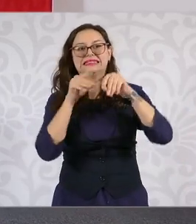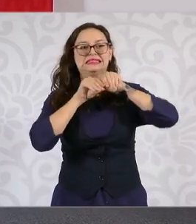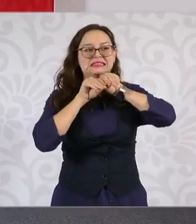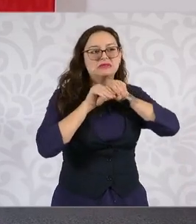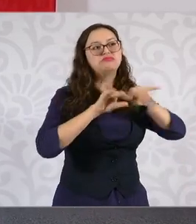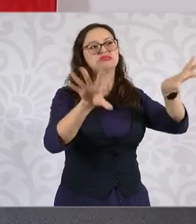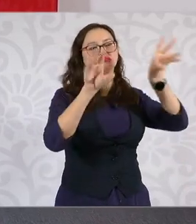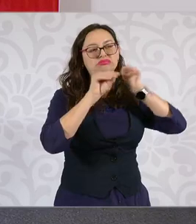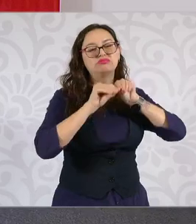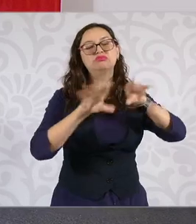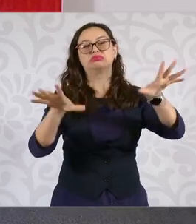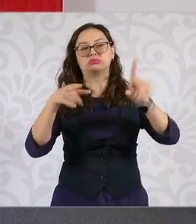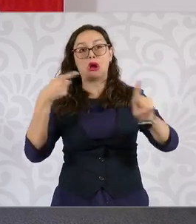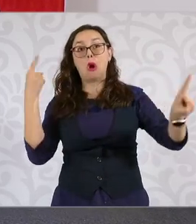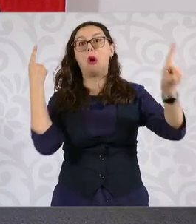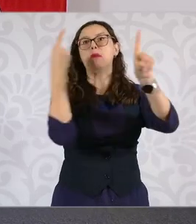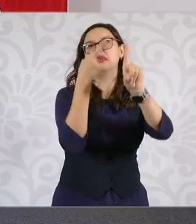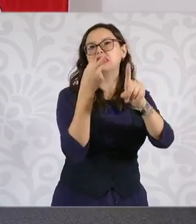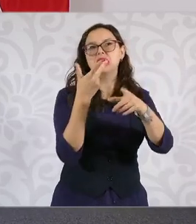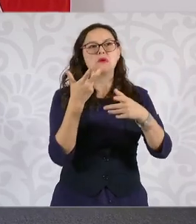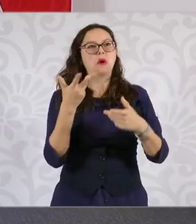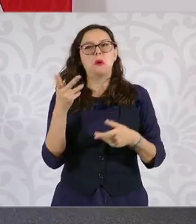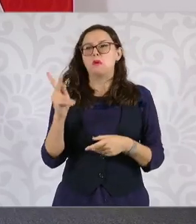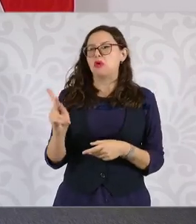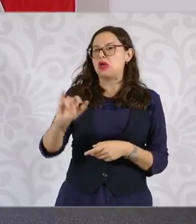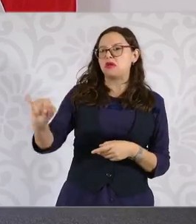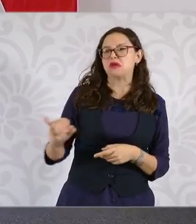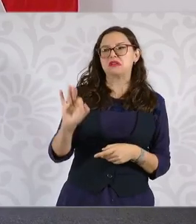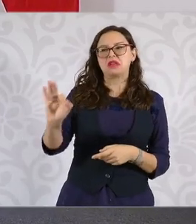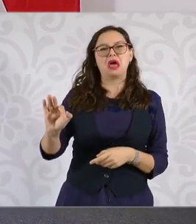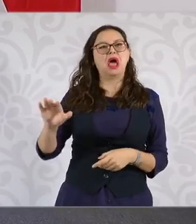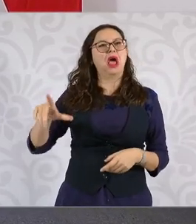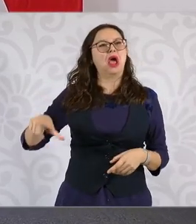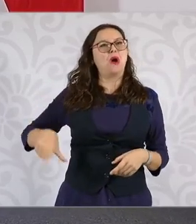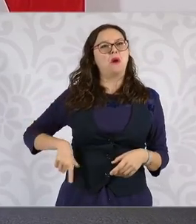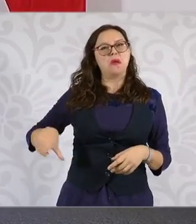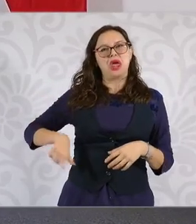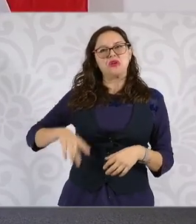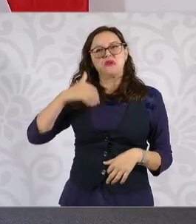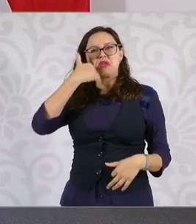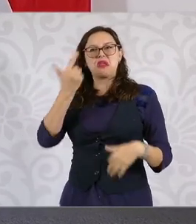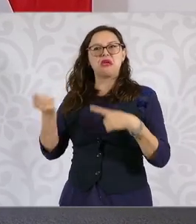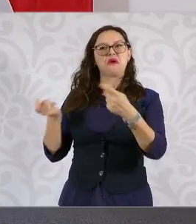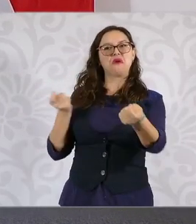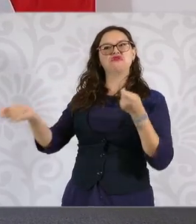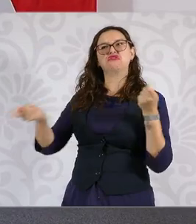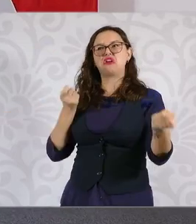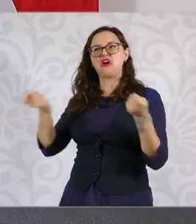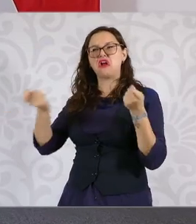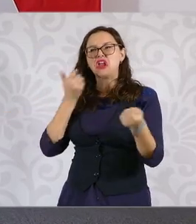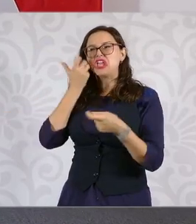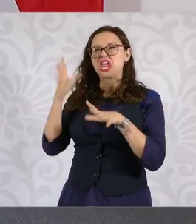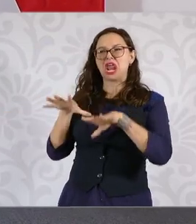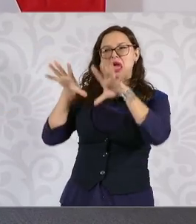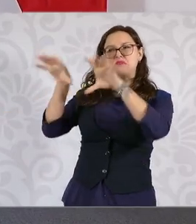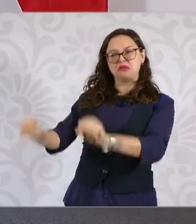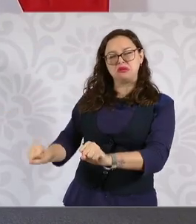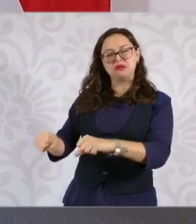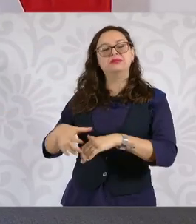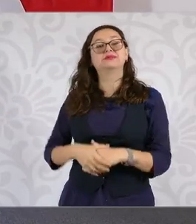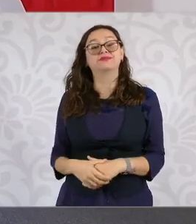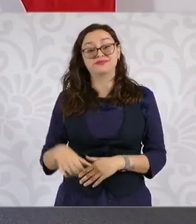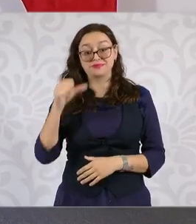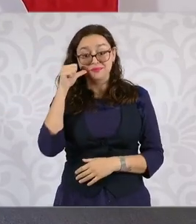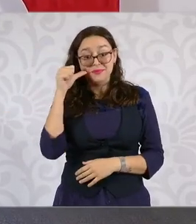presidenta o que Morena tenga control sobre el Poder Judicial. Entonces, lo que les dije